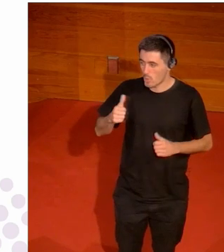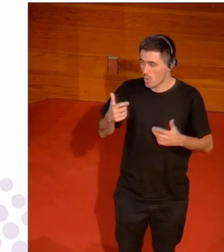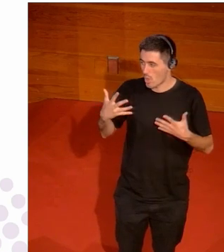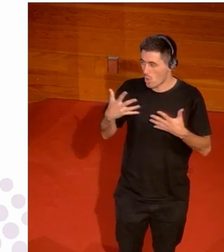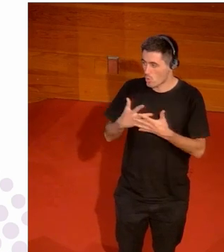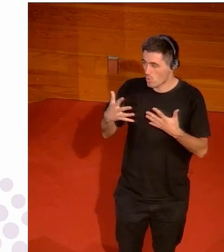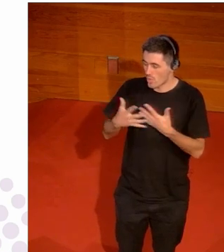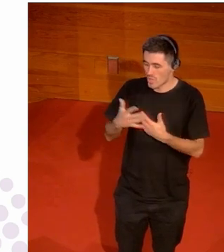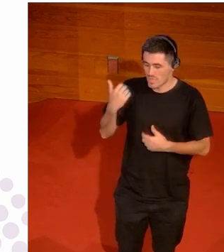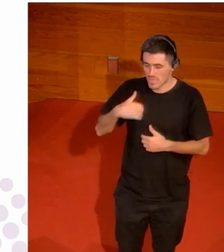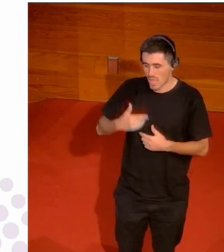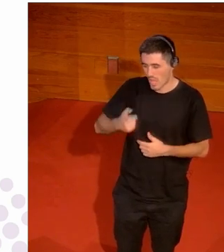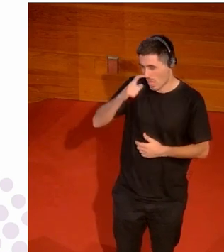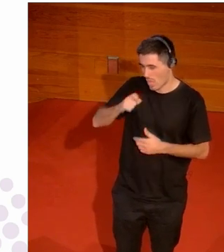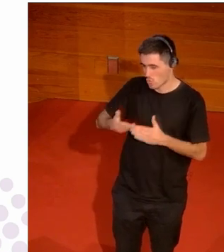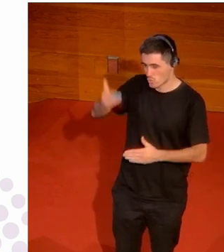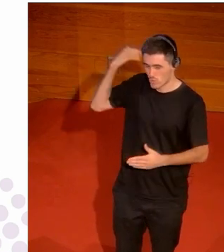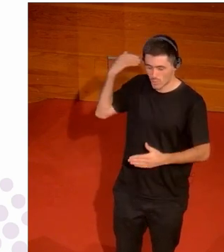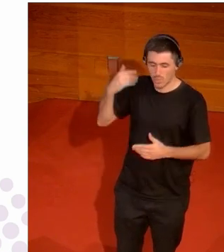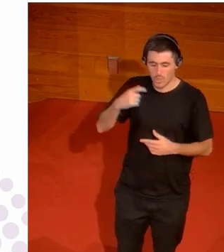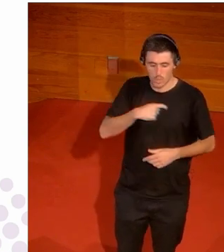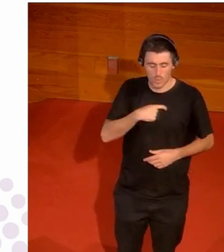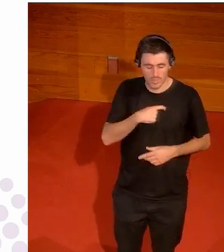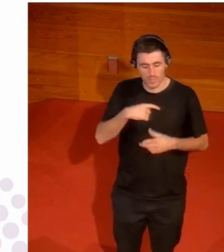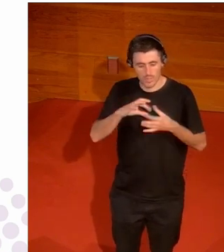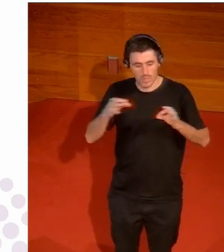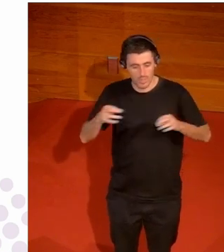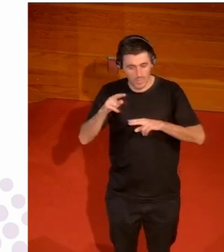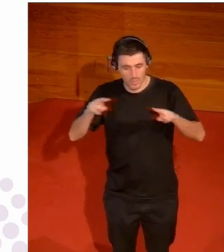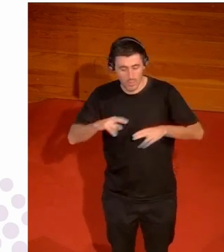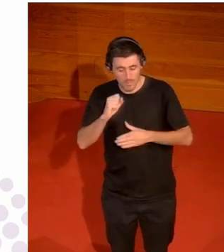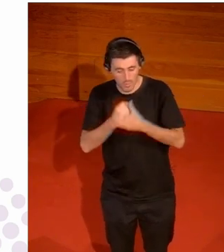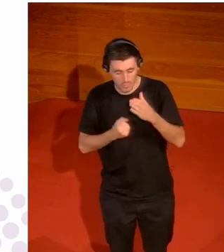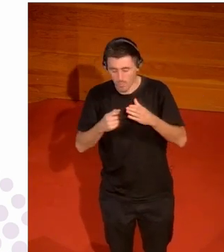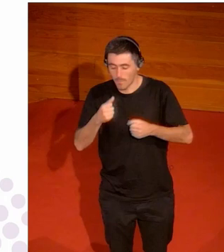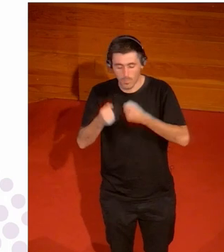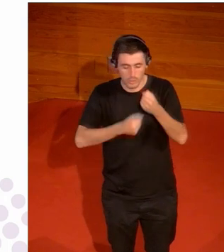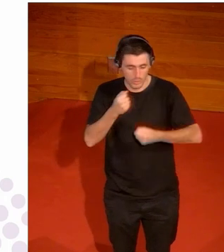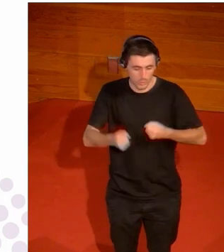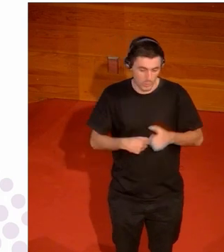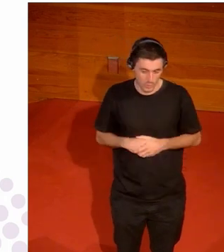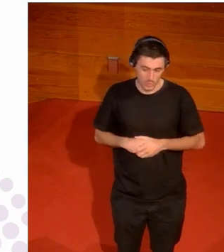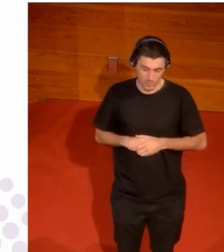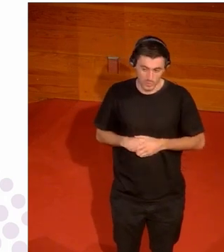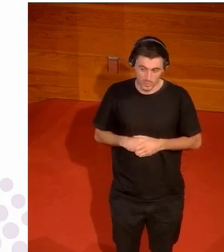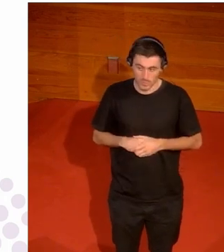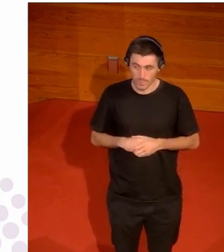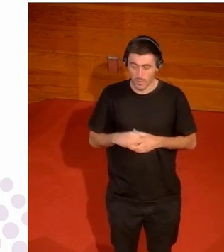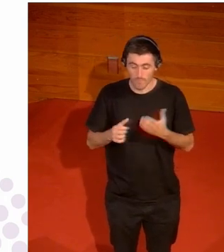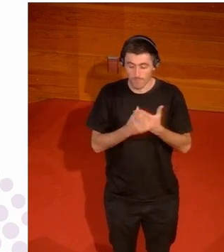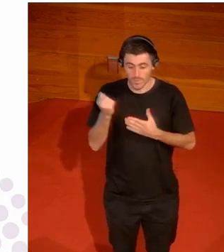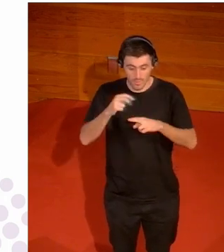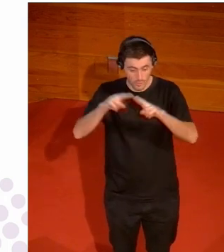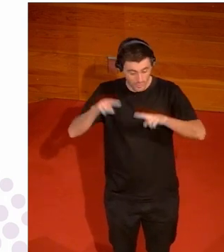lío gordo que tienen ya desde hace varios años el Comité Olímpico Internacional con la Federación Internacional de Boxeo esta federación